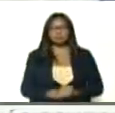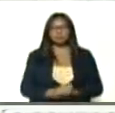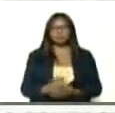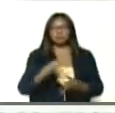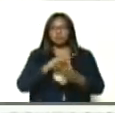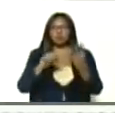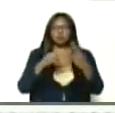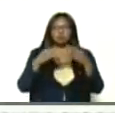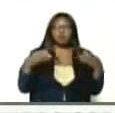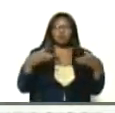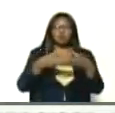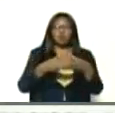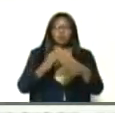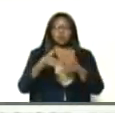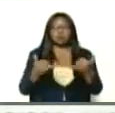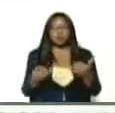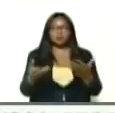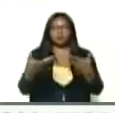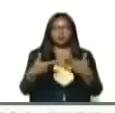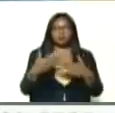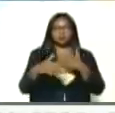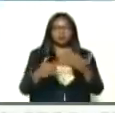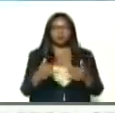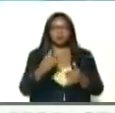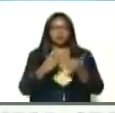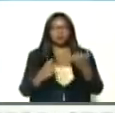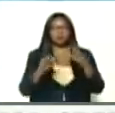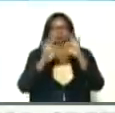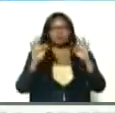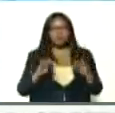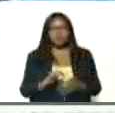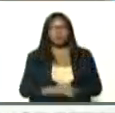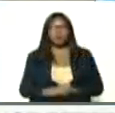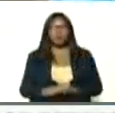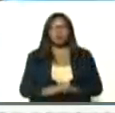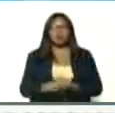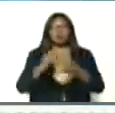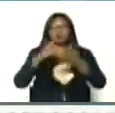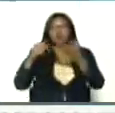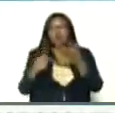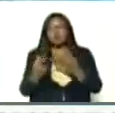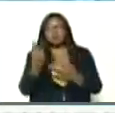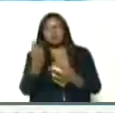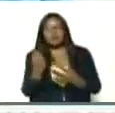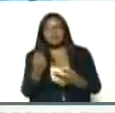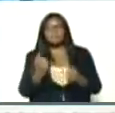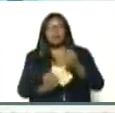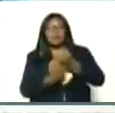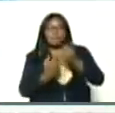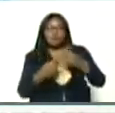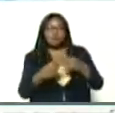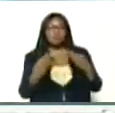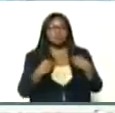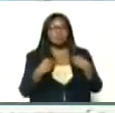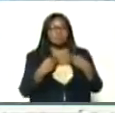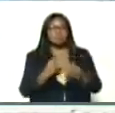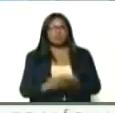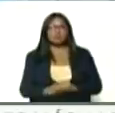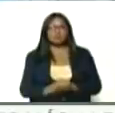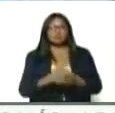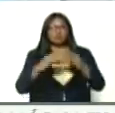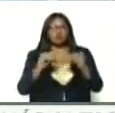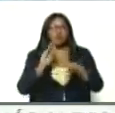con todo el equipamiento, que usted nos envió, de última generación, ventiladores, y todo lo necesario, para soporte de vida, para terapia